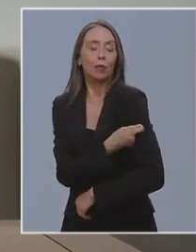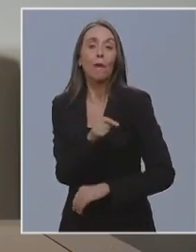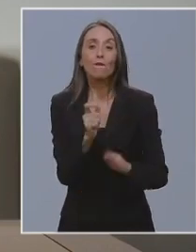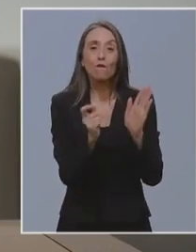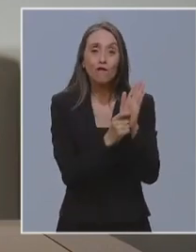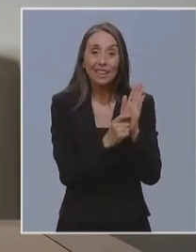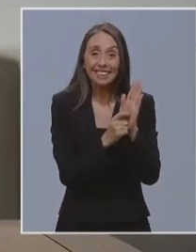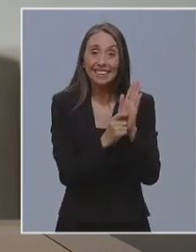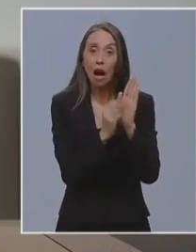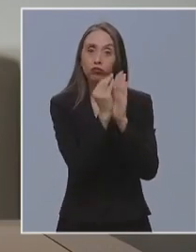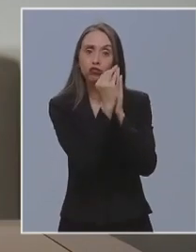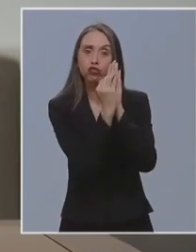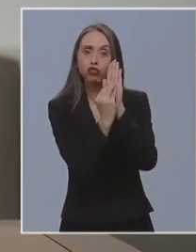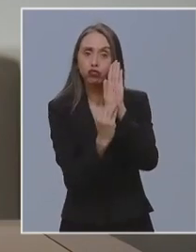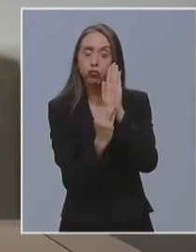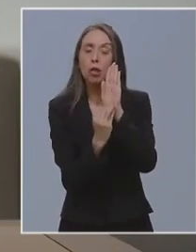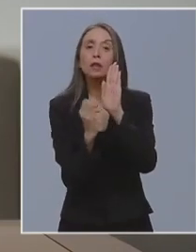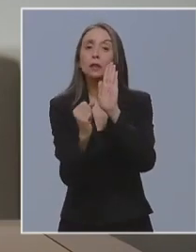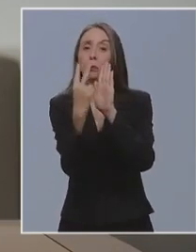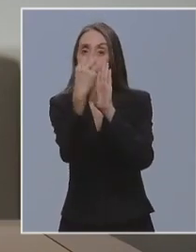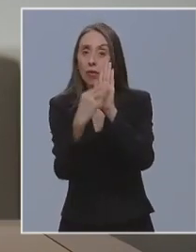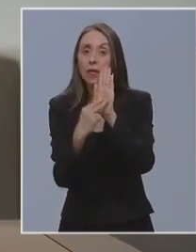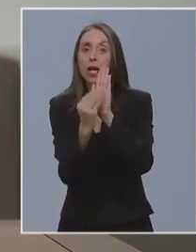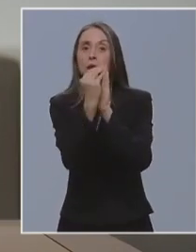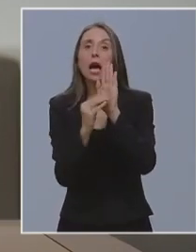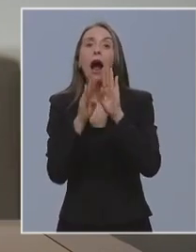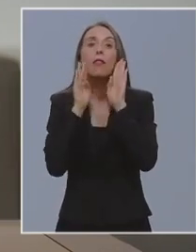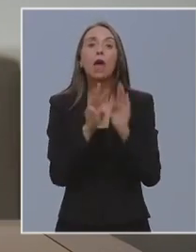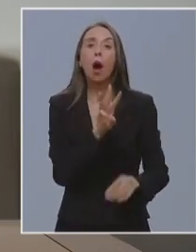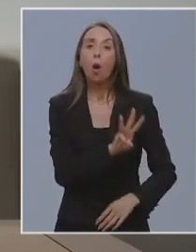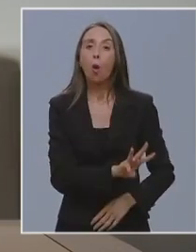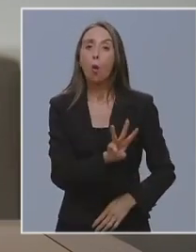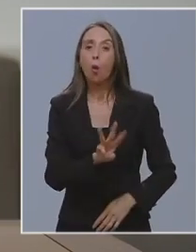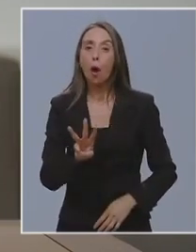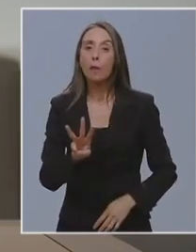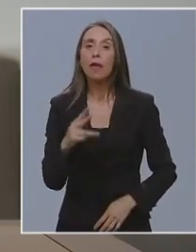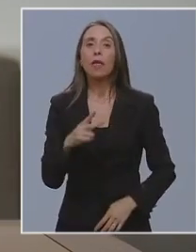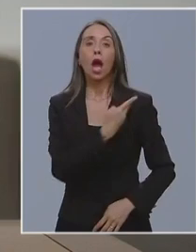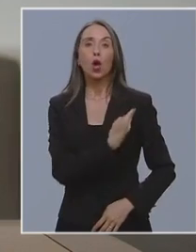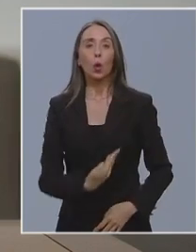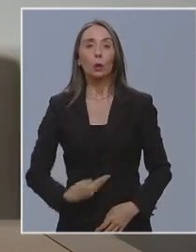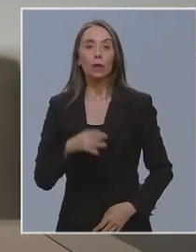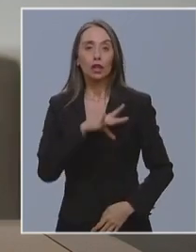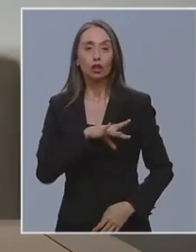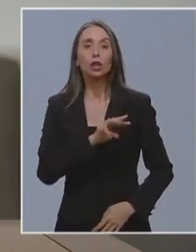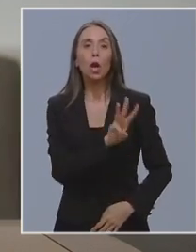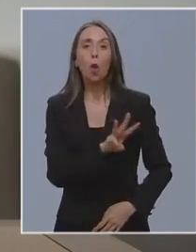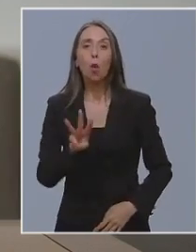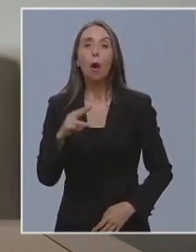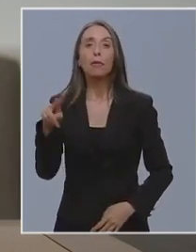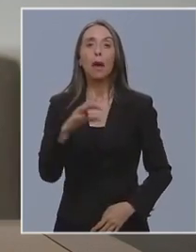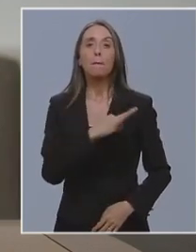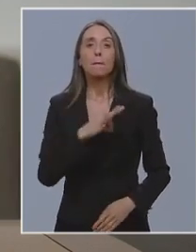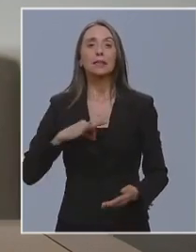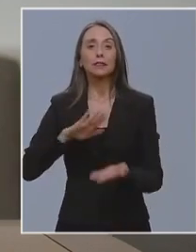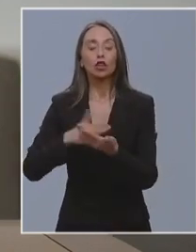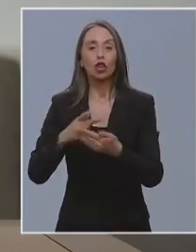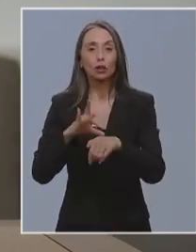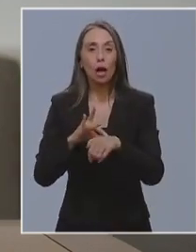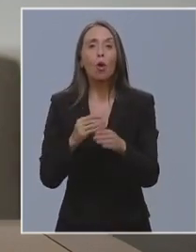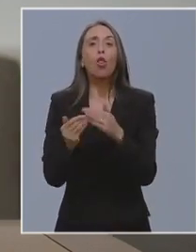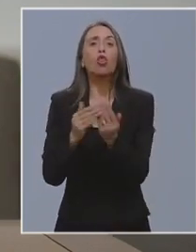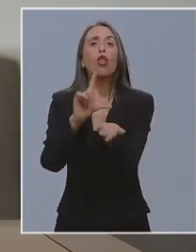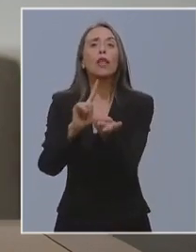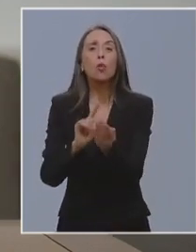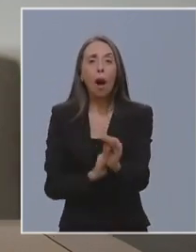calendario estará disponible y actualizado en la página web del Gobierno de Chile y del Ministerio de Salud. Los lugares